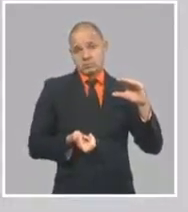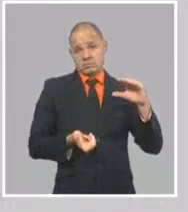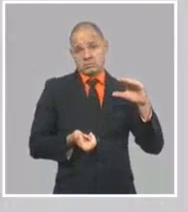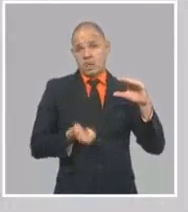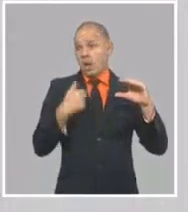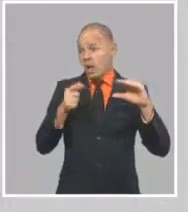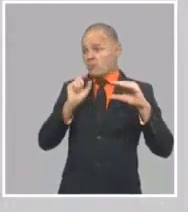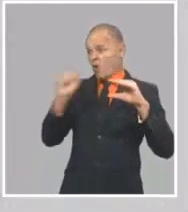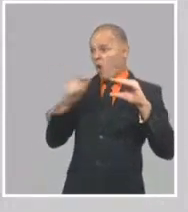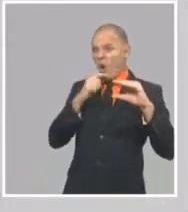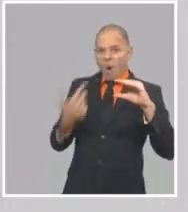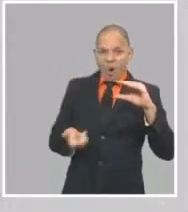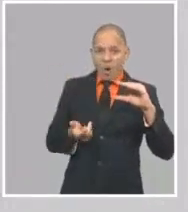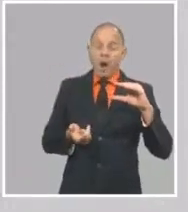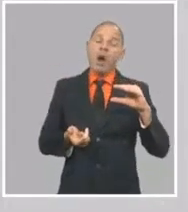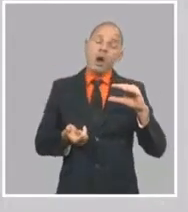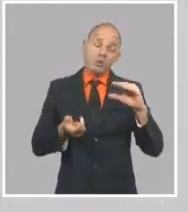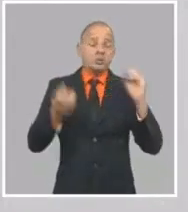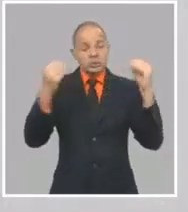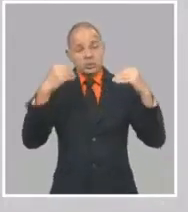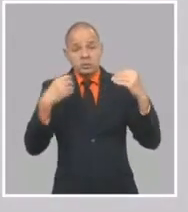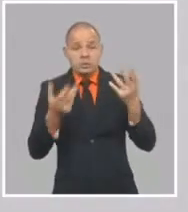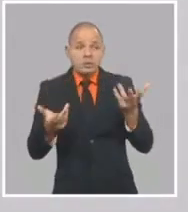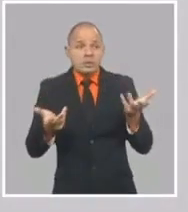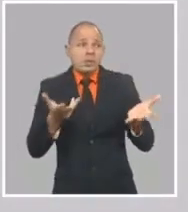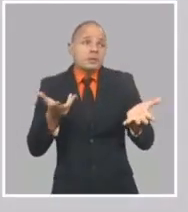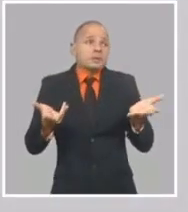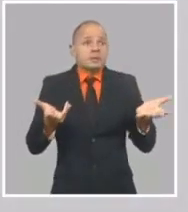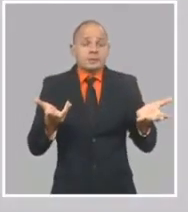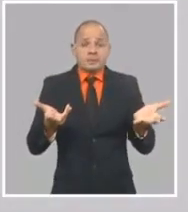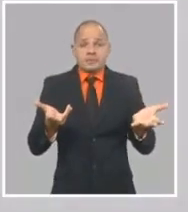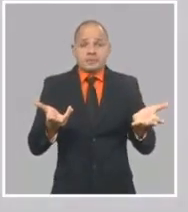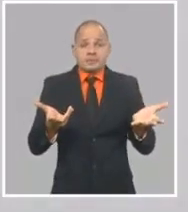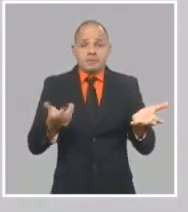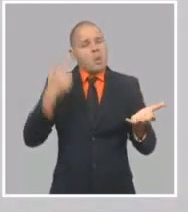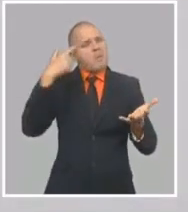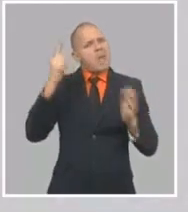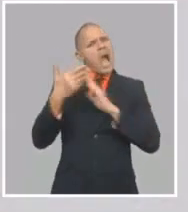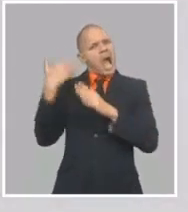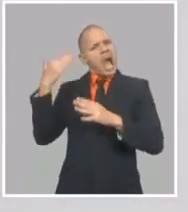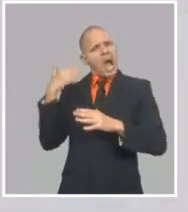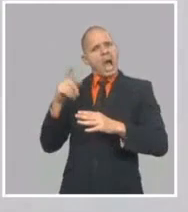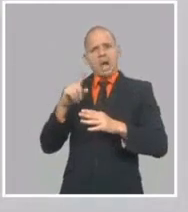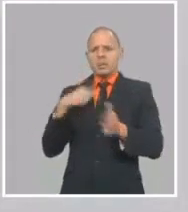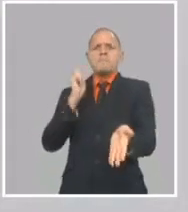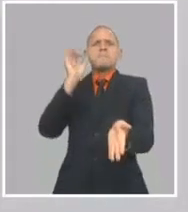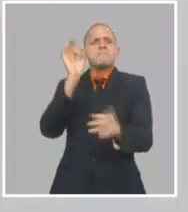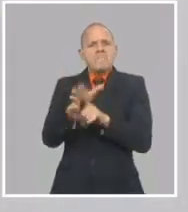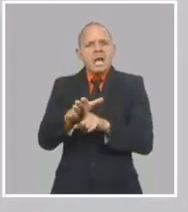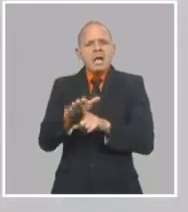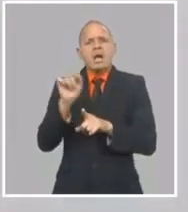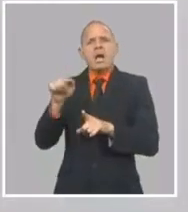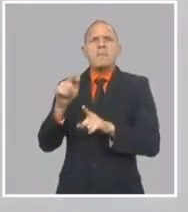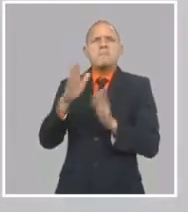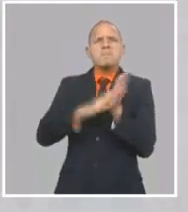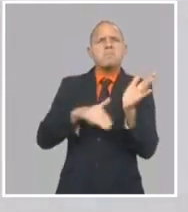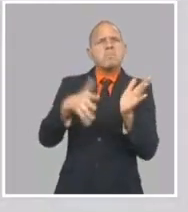decir más, cuando se hicieron estas evaluaciones, nada se improvisó. Cuando se hicieron estas evaluaciones desde